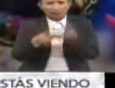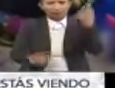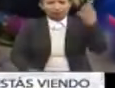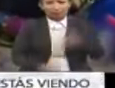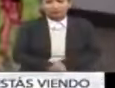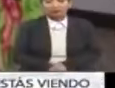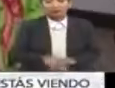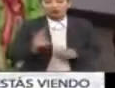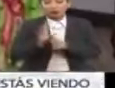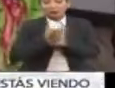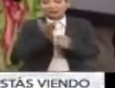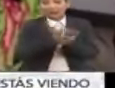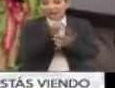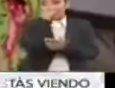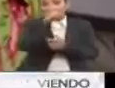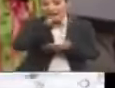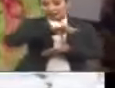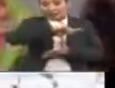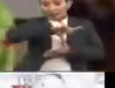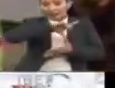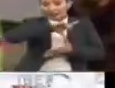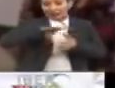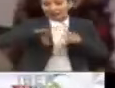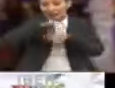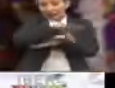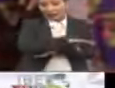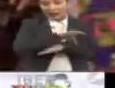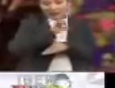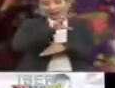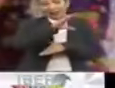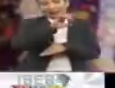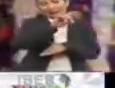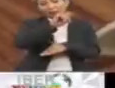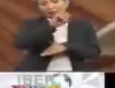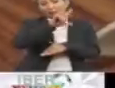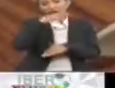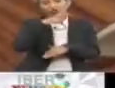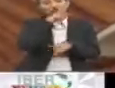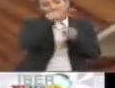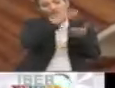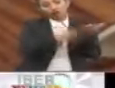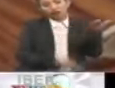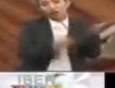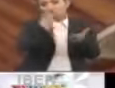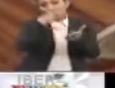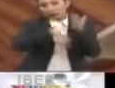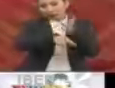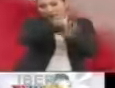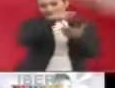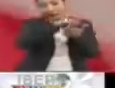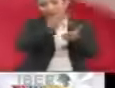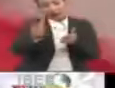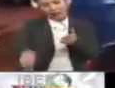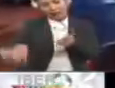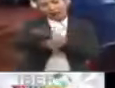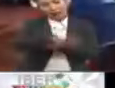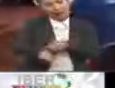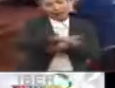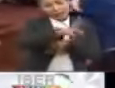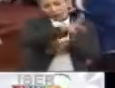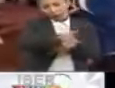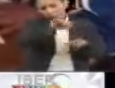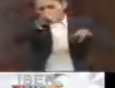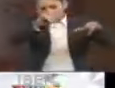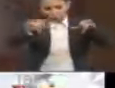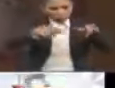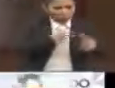La Comisión Económica para América Latina y el Caribe, la CEPAL, en su reporte de 2016, reconoce que las áreas rurales